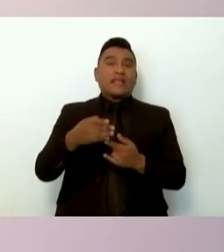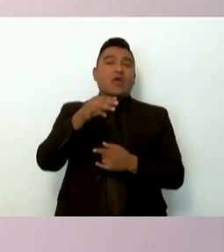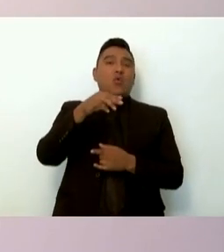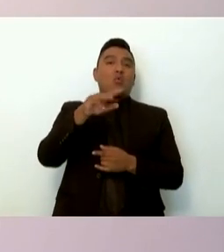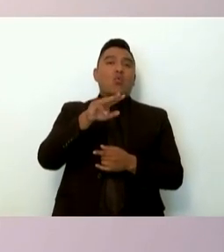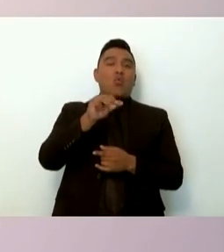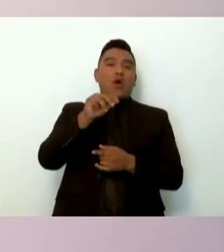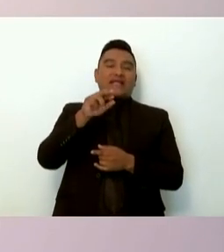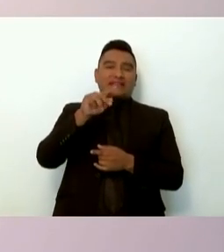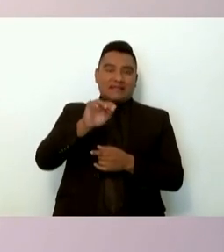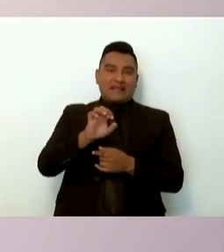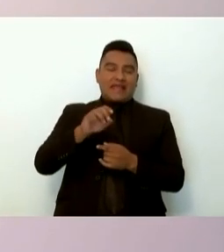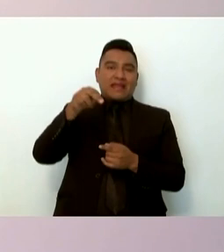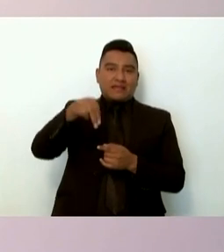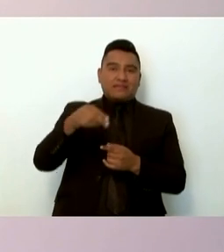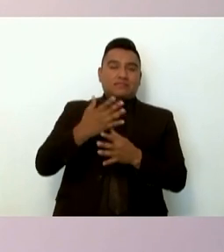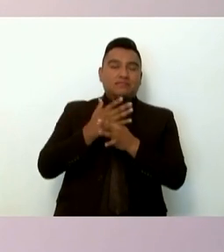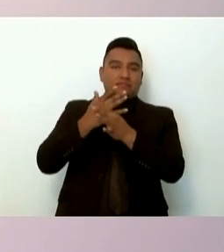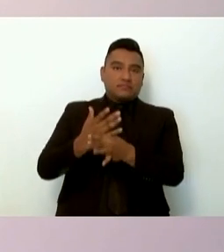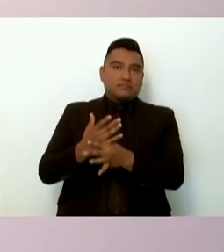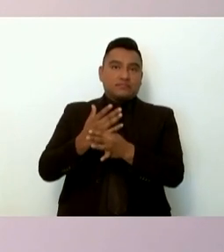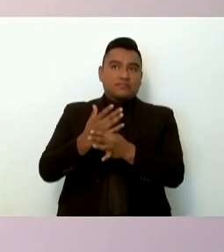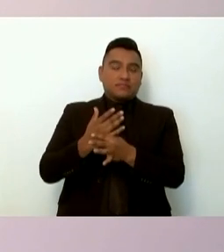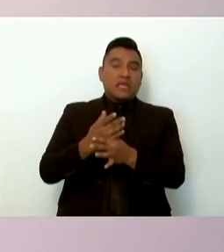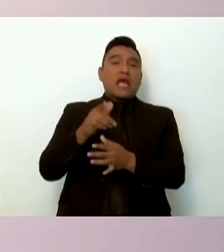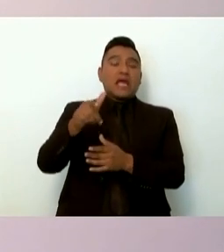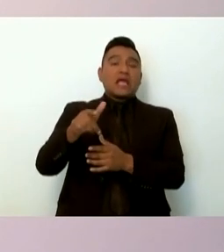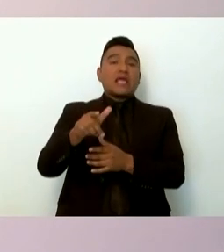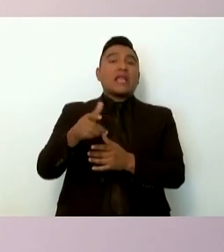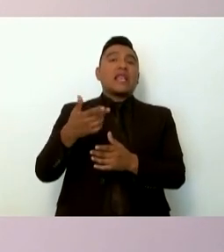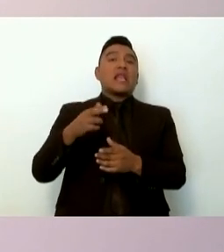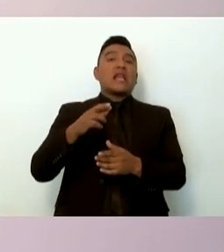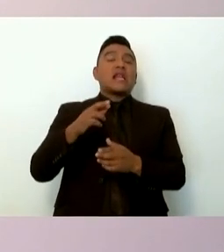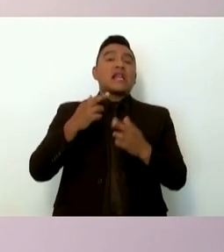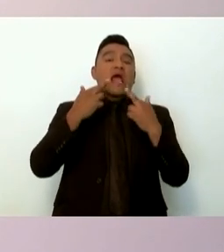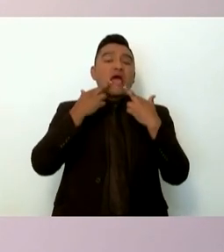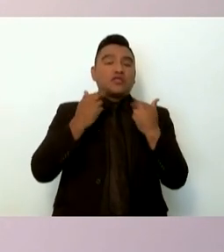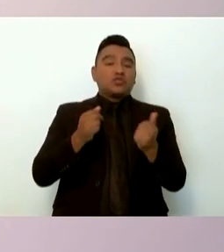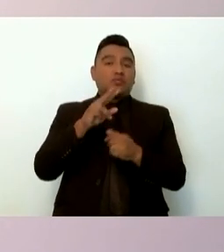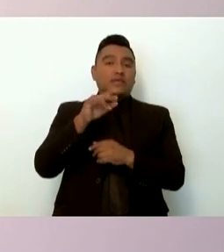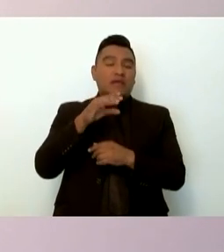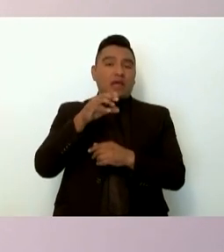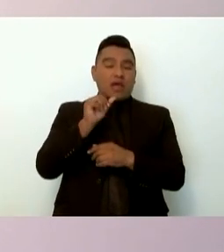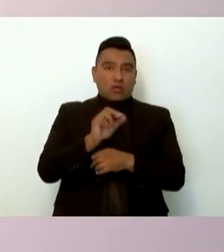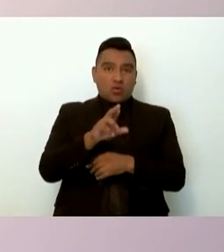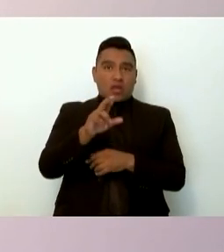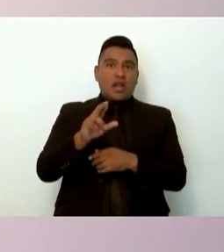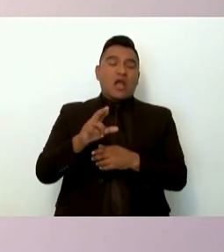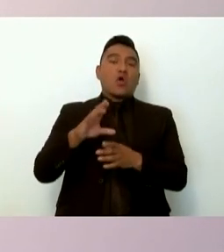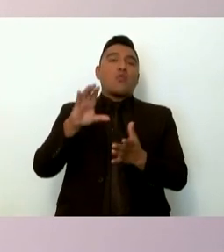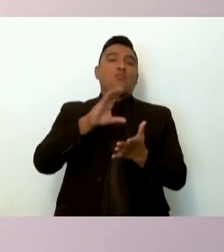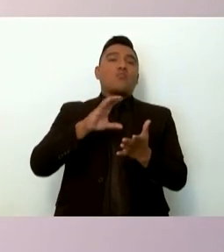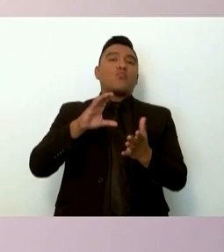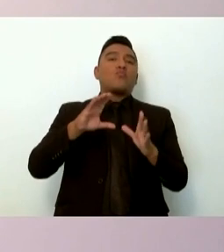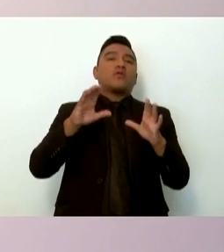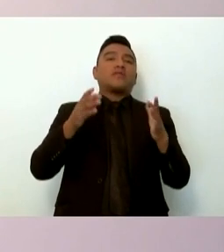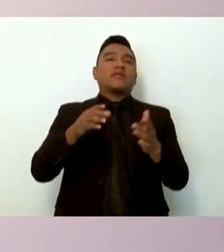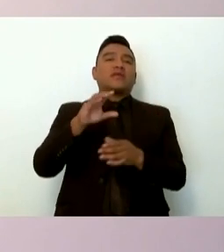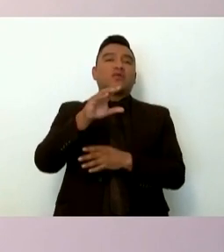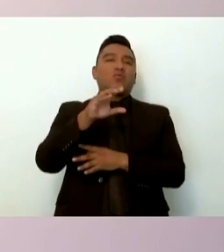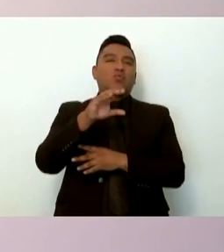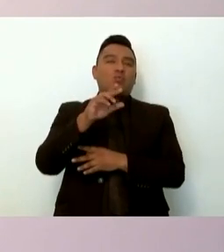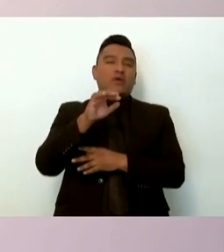menciona que los jefes de Guerreros Unidos se escondieron en el rancho Vicario, ubicado en la comunidad de Aguazarca del municipio de Gutsuco,